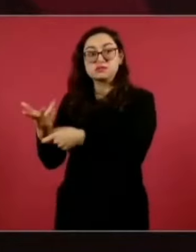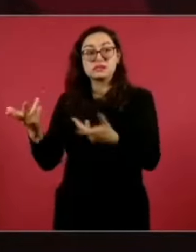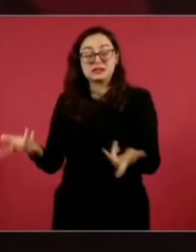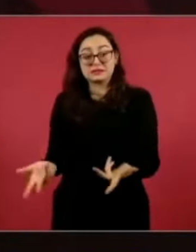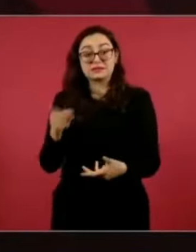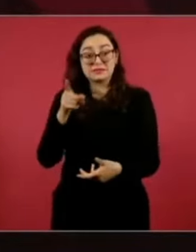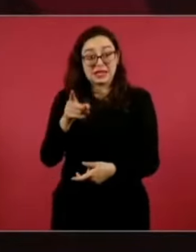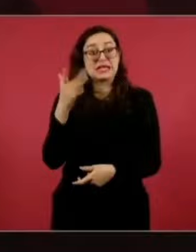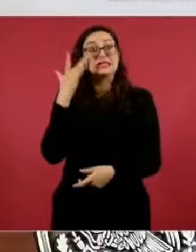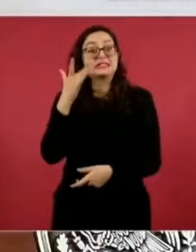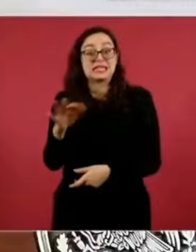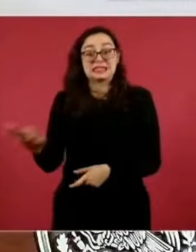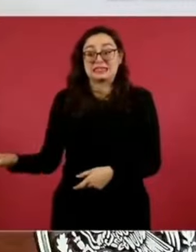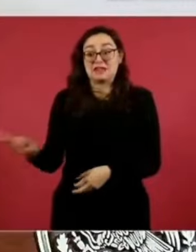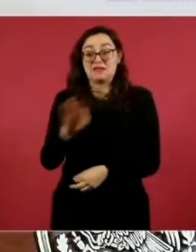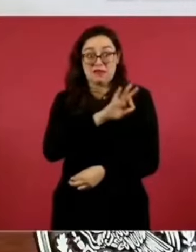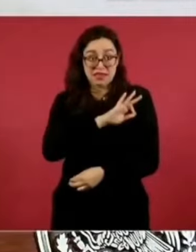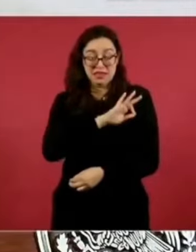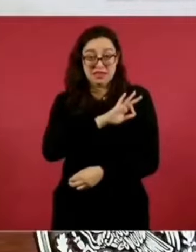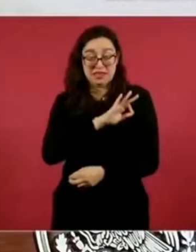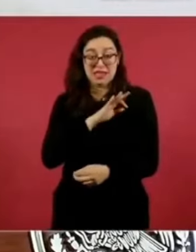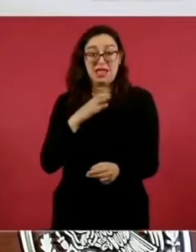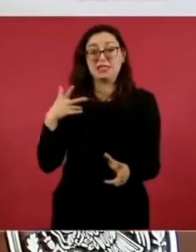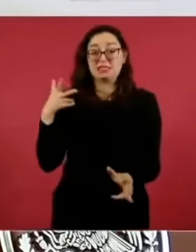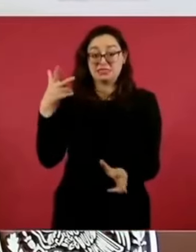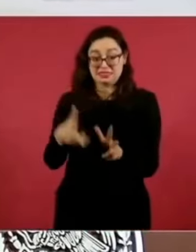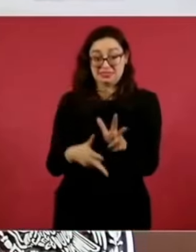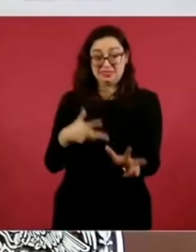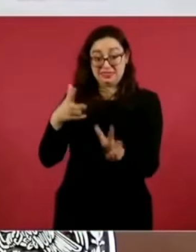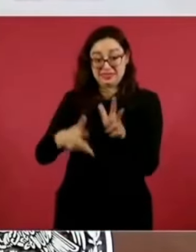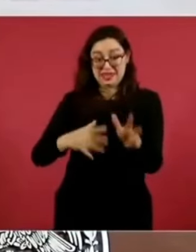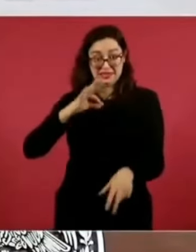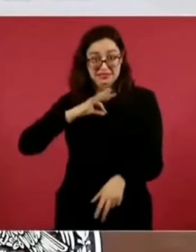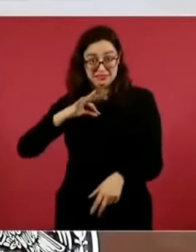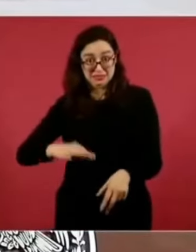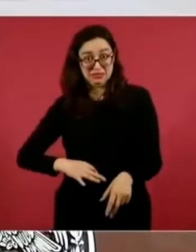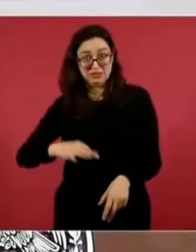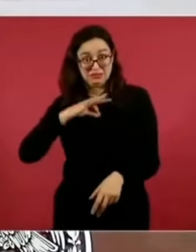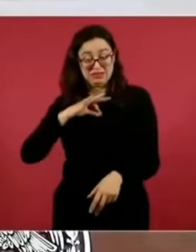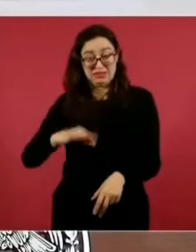del tren, del insurgente,